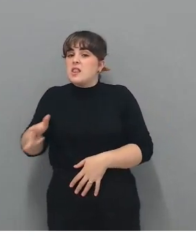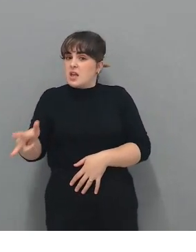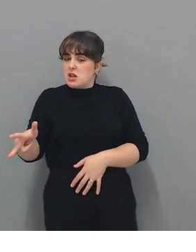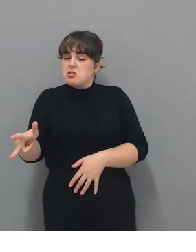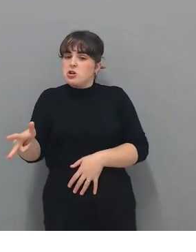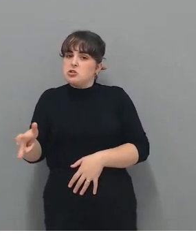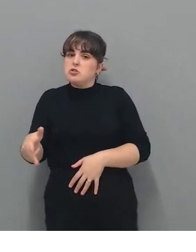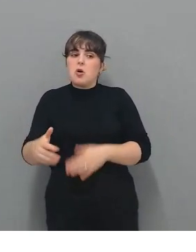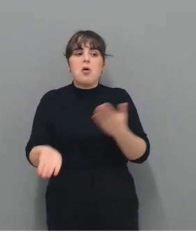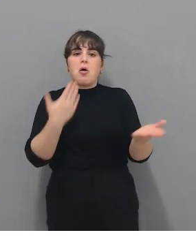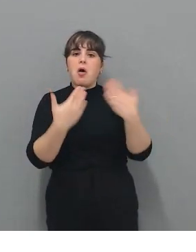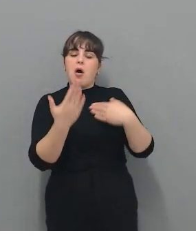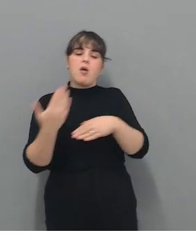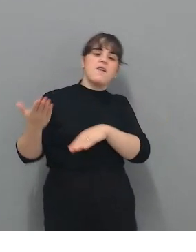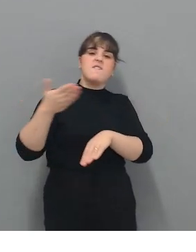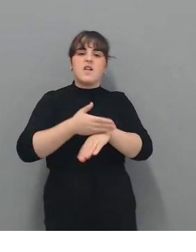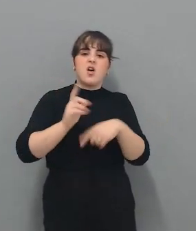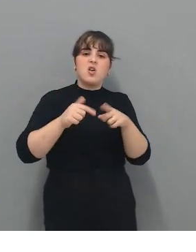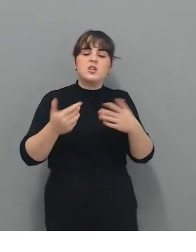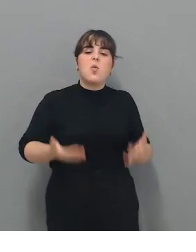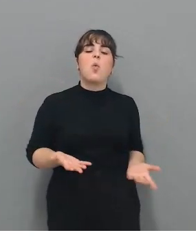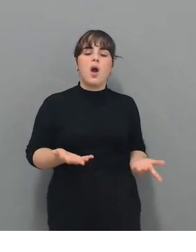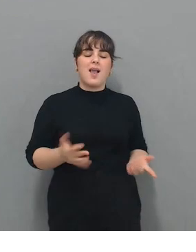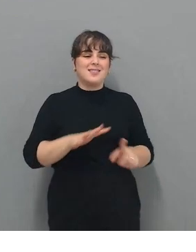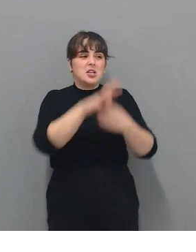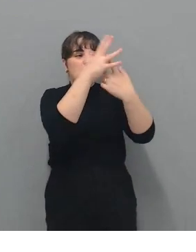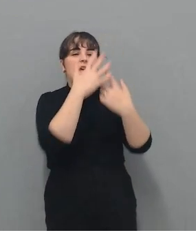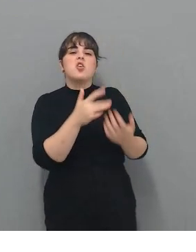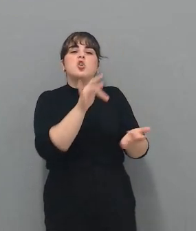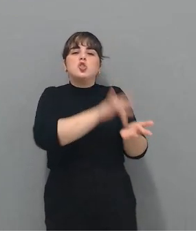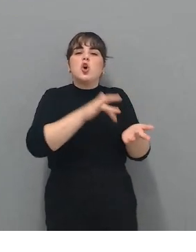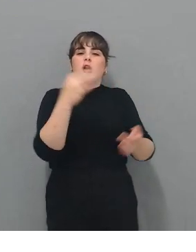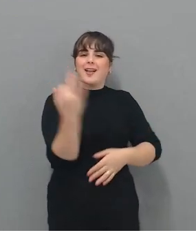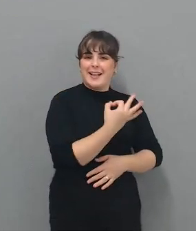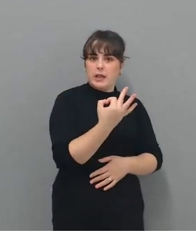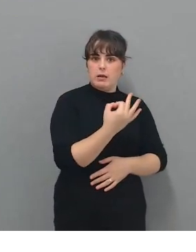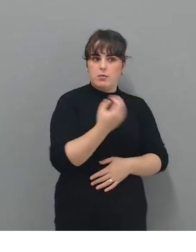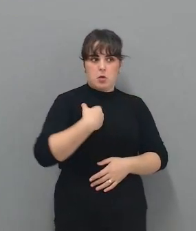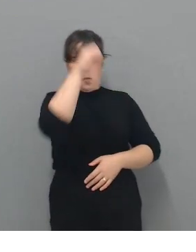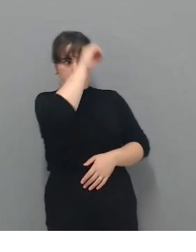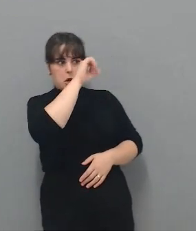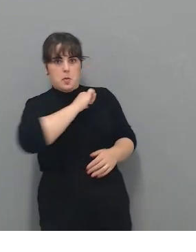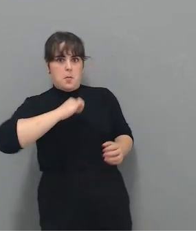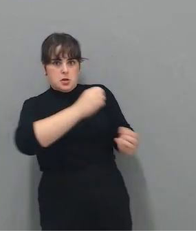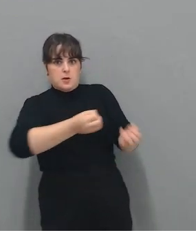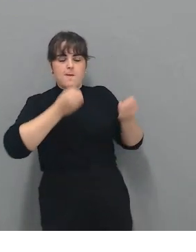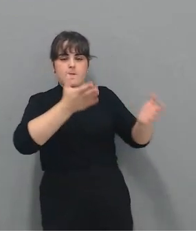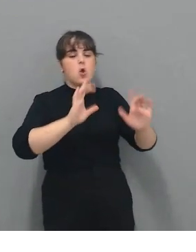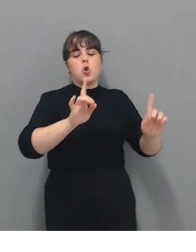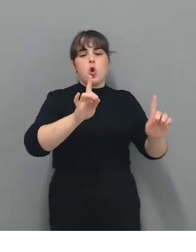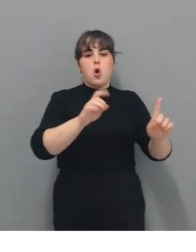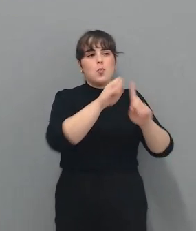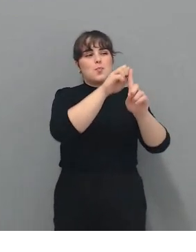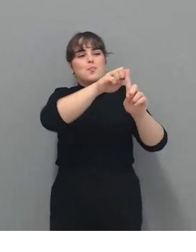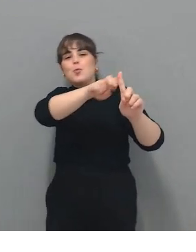tertulia para explicar qué está pasando. No para dar su opinión personal, sino para que se aporte esa visión